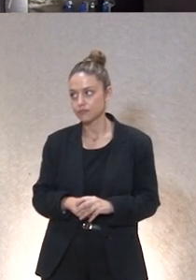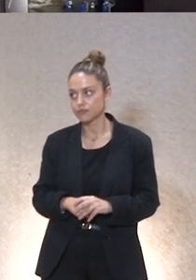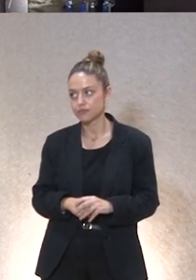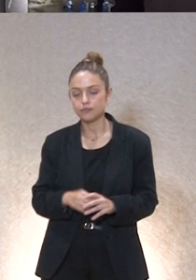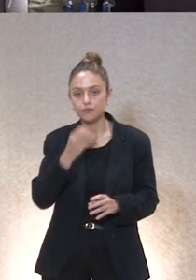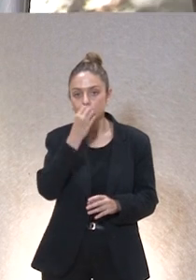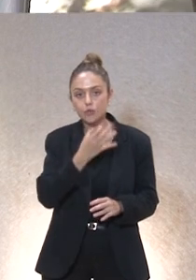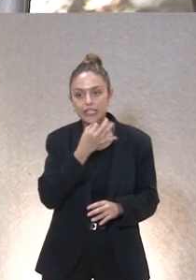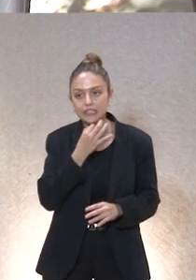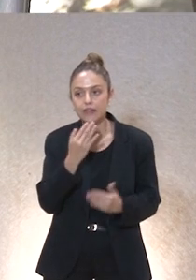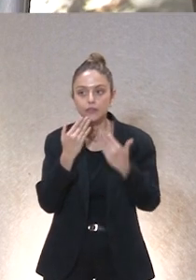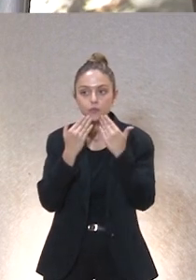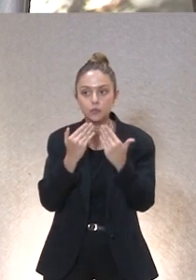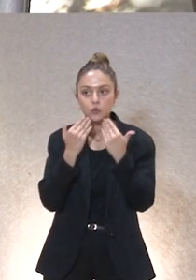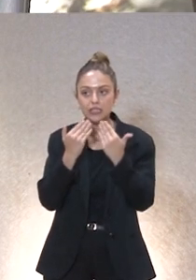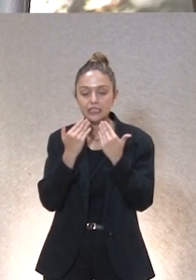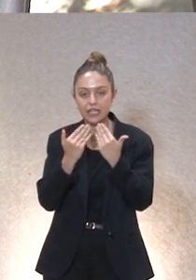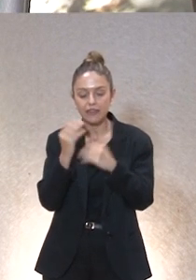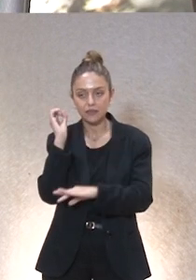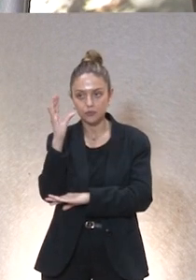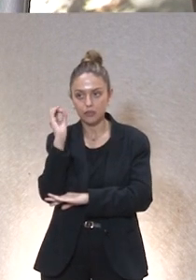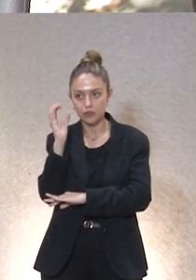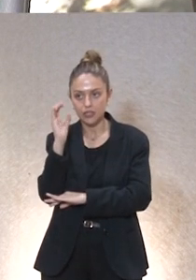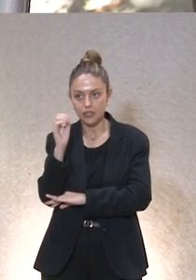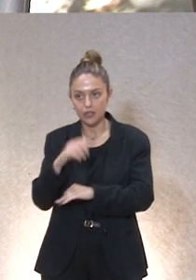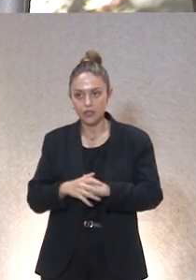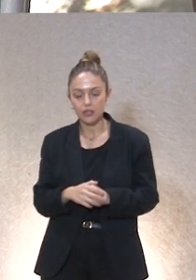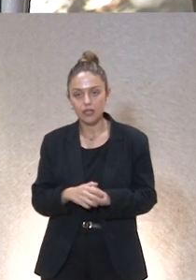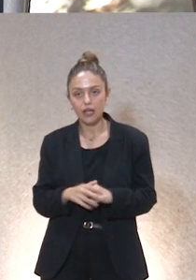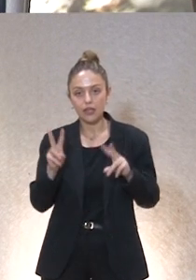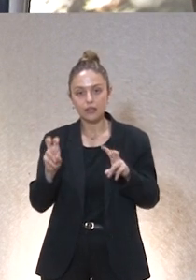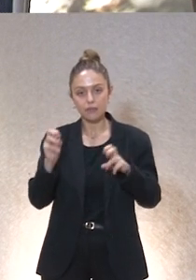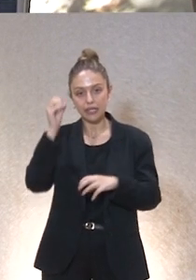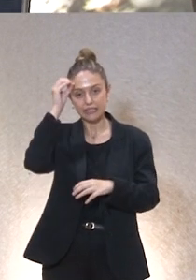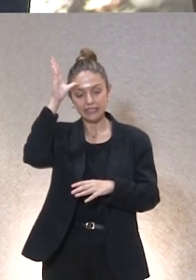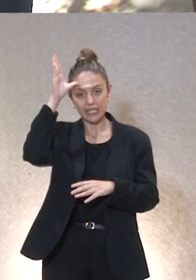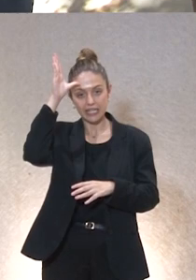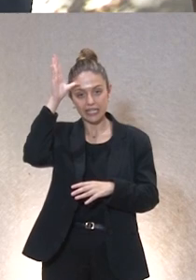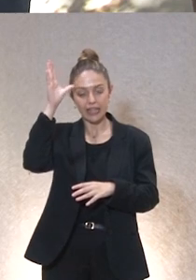Buenas tardes muchas gracias por la ponencia con respecto a la inteligencia artificial